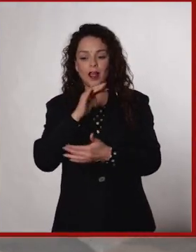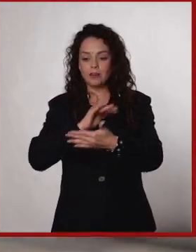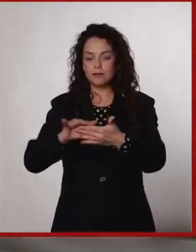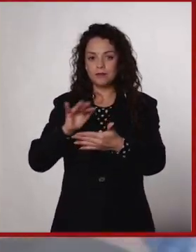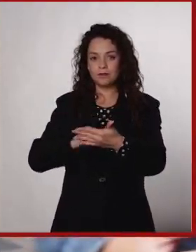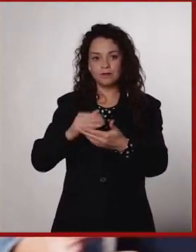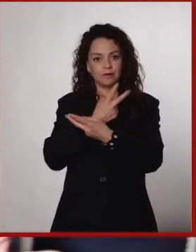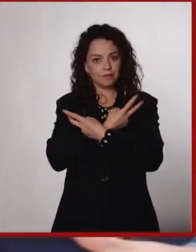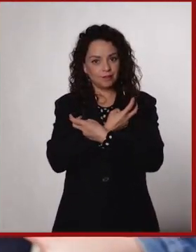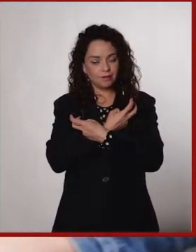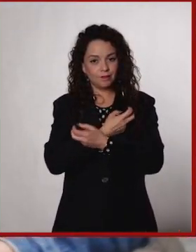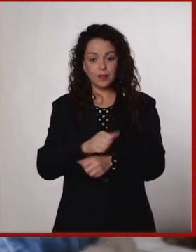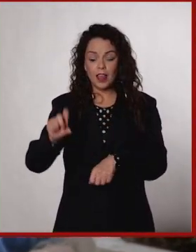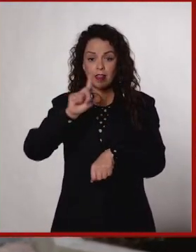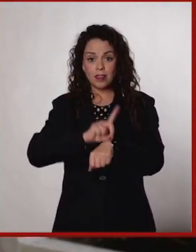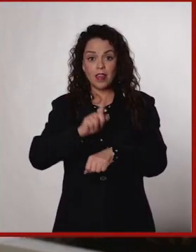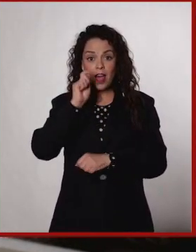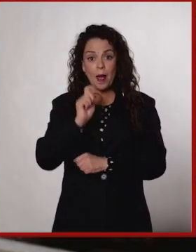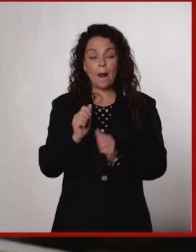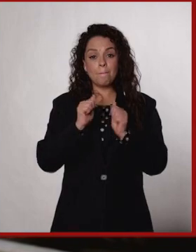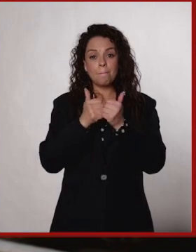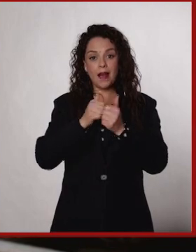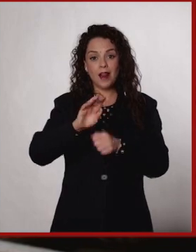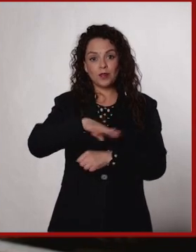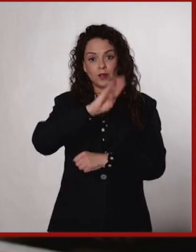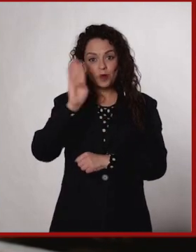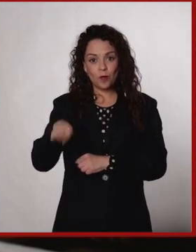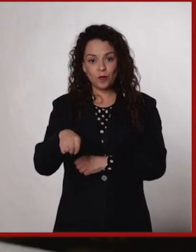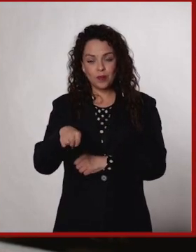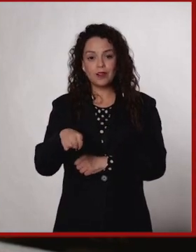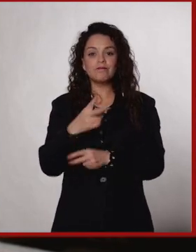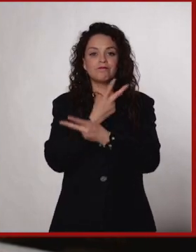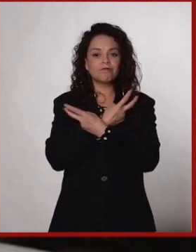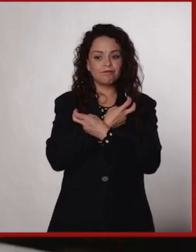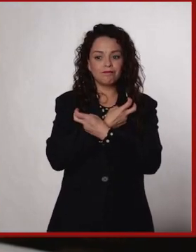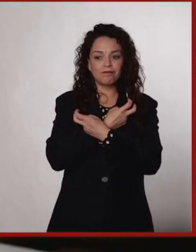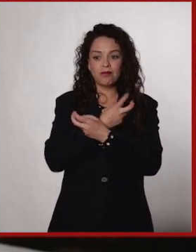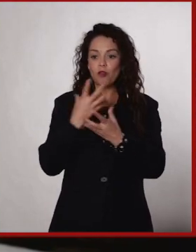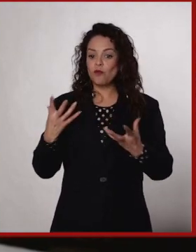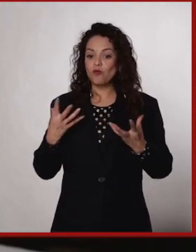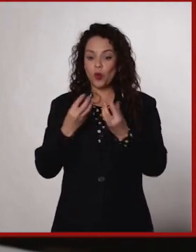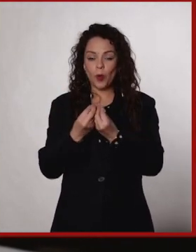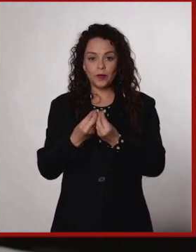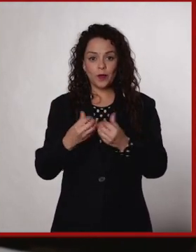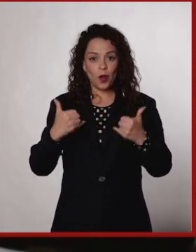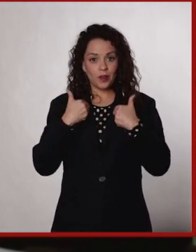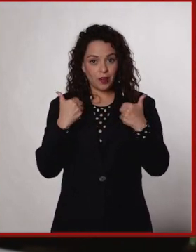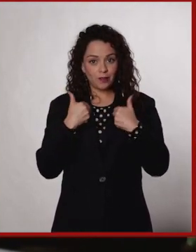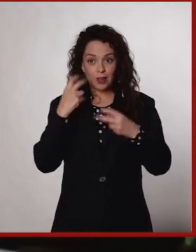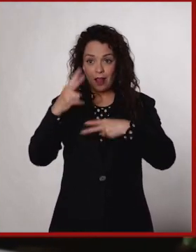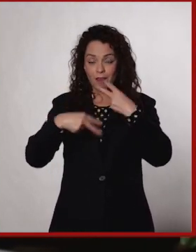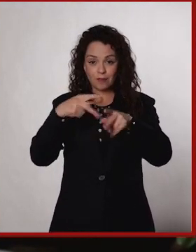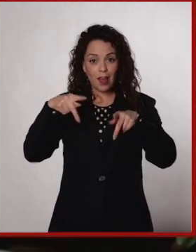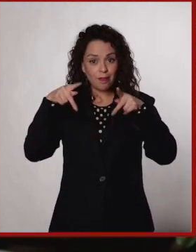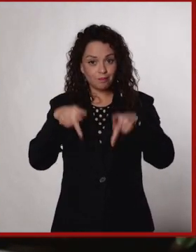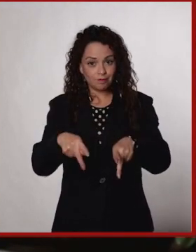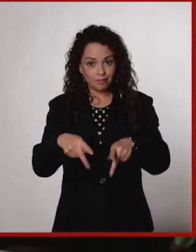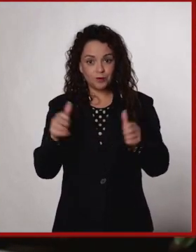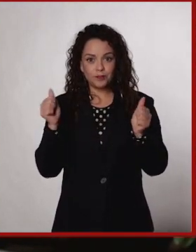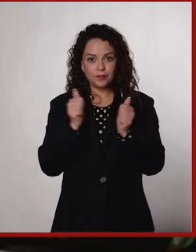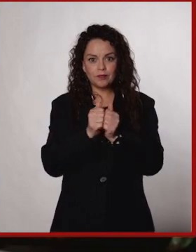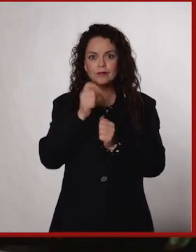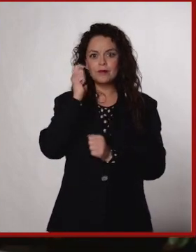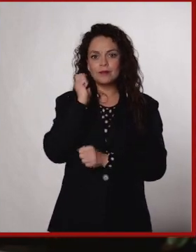literarias. Este Día de Pan de Muertos, Flacas y Difuntos, Jóvenes en TV, al Panteón Vayamos Juntos. Conocimiento,